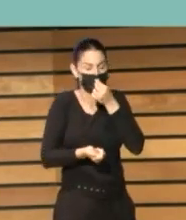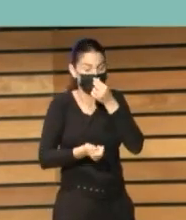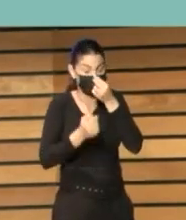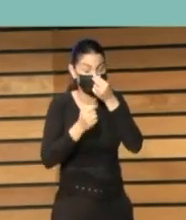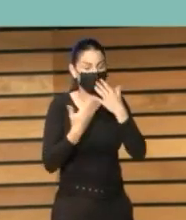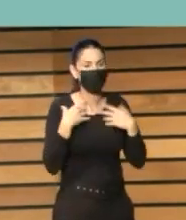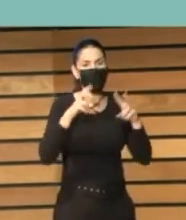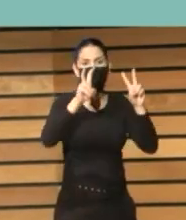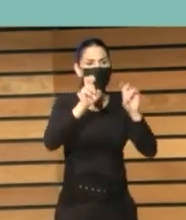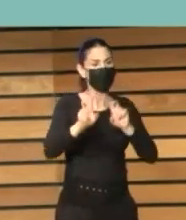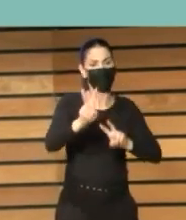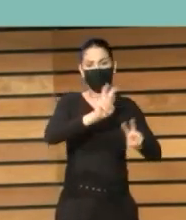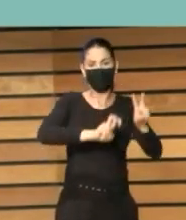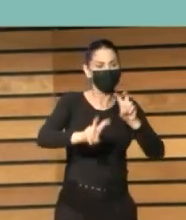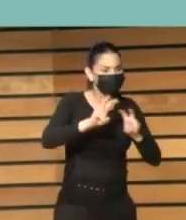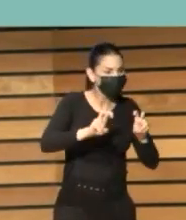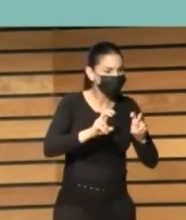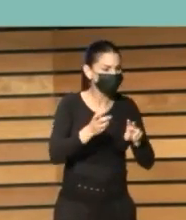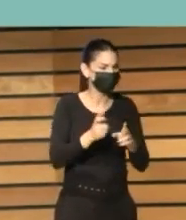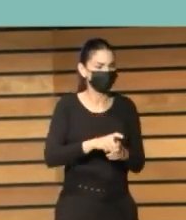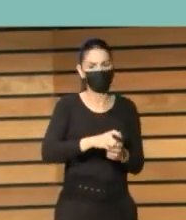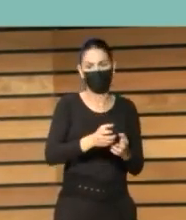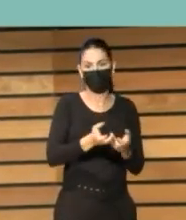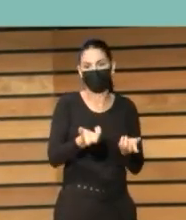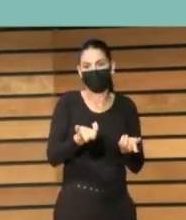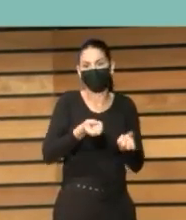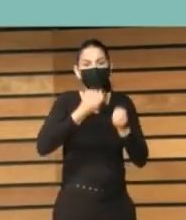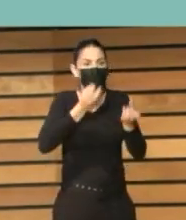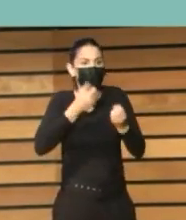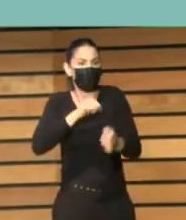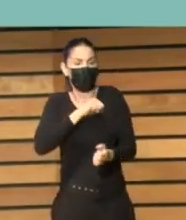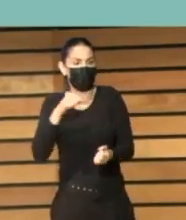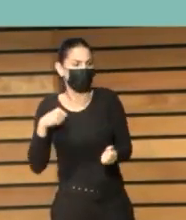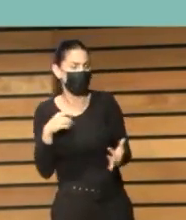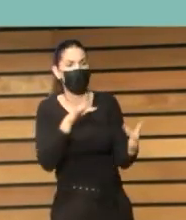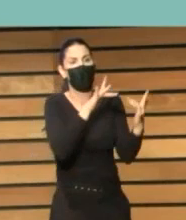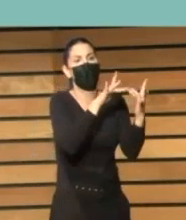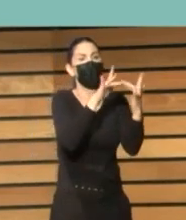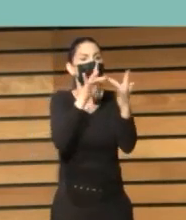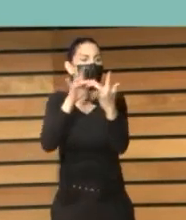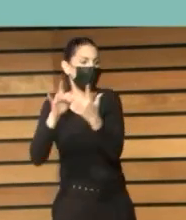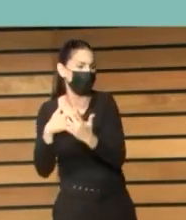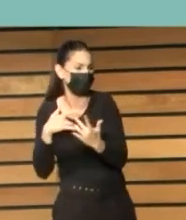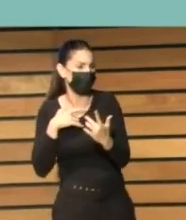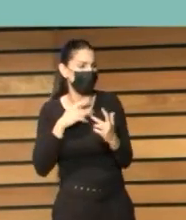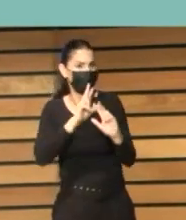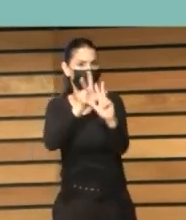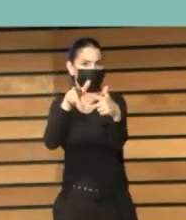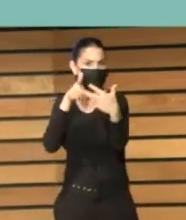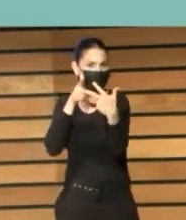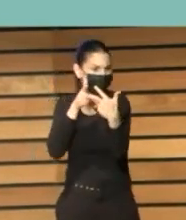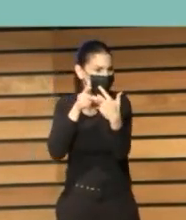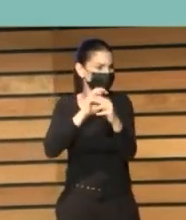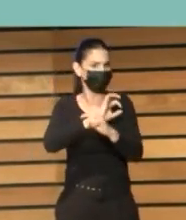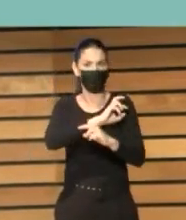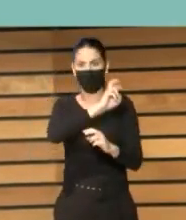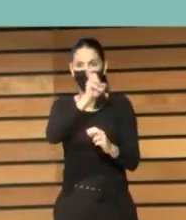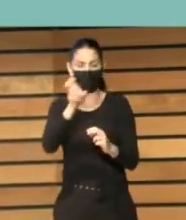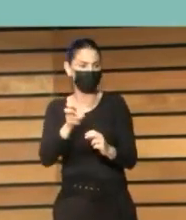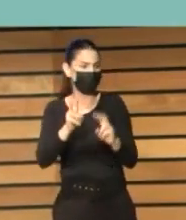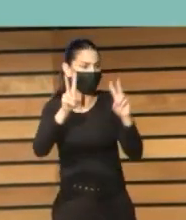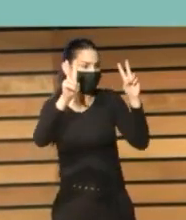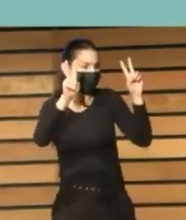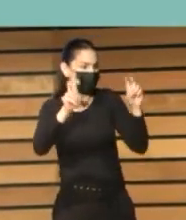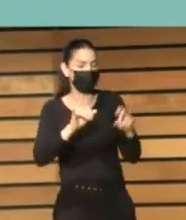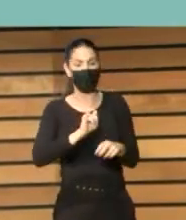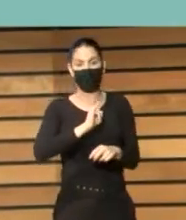información personal, evaluar la información, interactuar con otros, tener una etiqueta digital, gestionar la